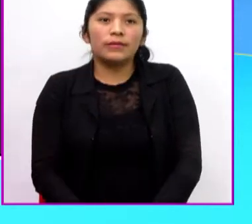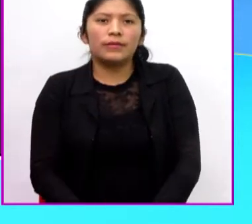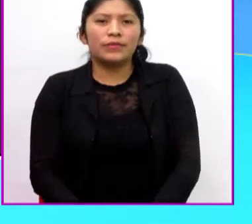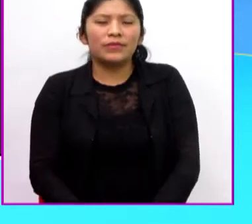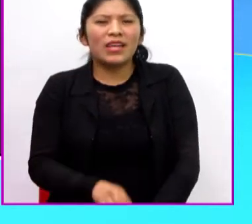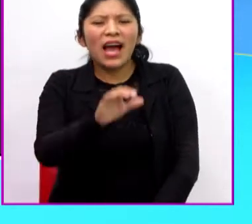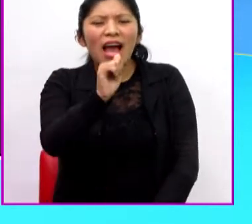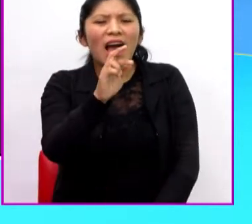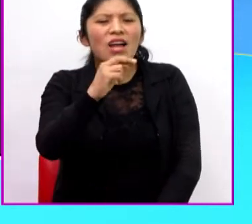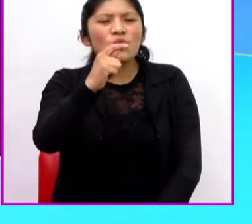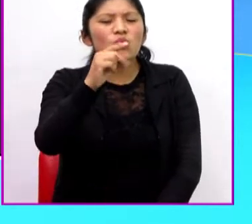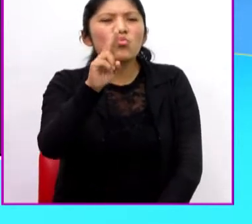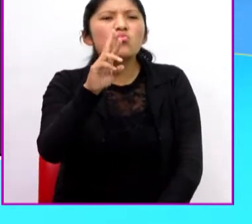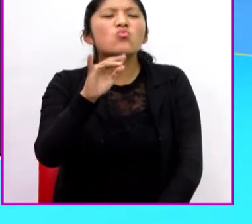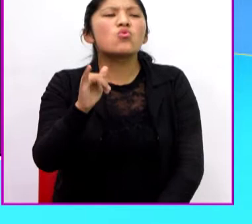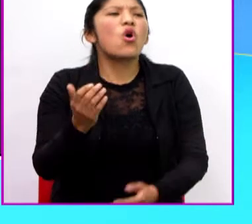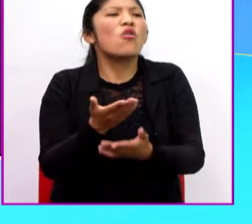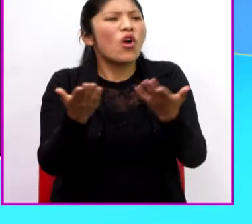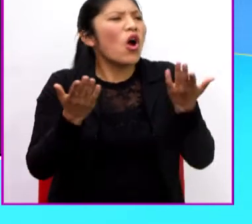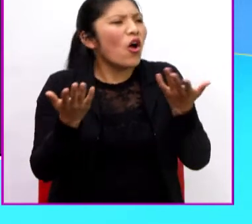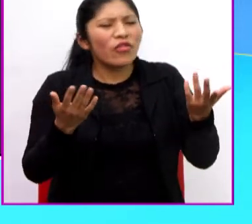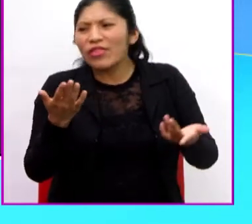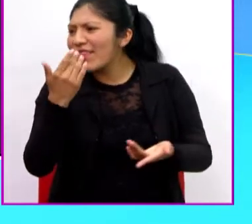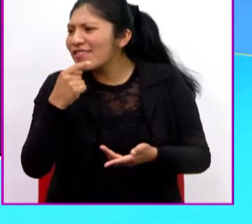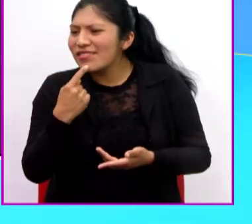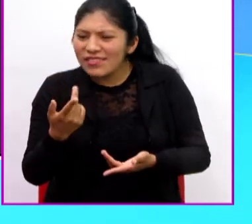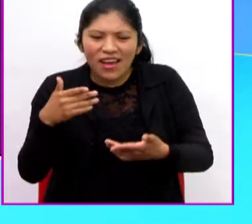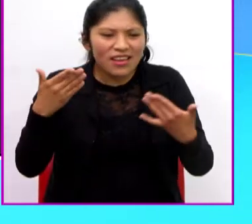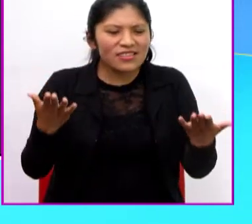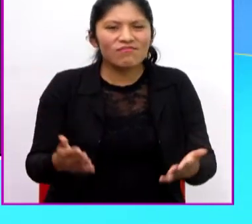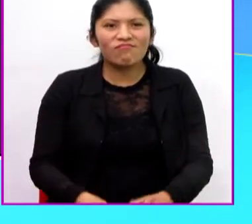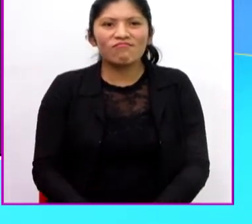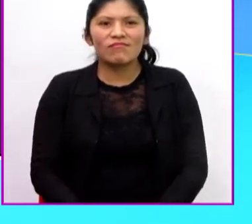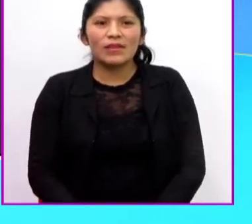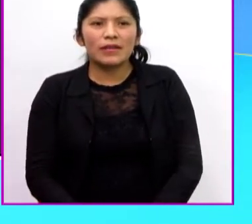¡Arturo! ¿Dónde se habrá metido este chico?